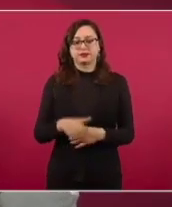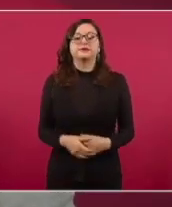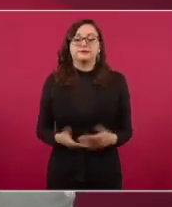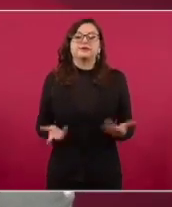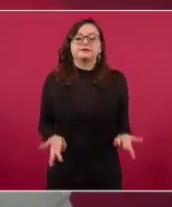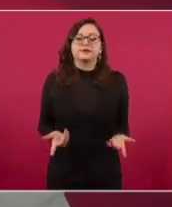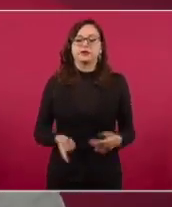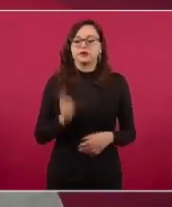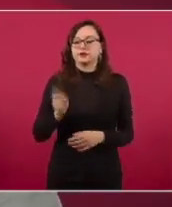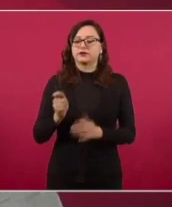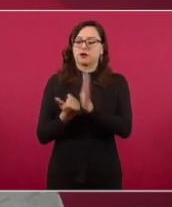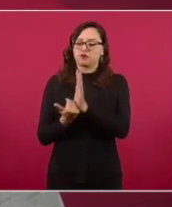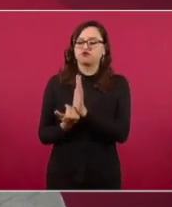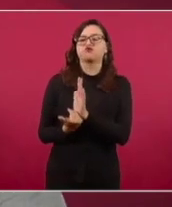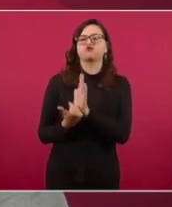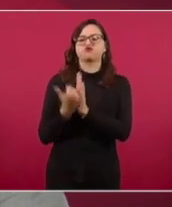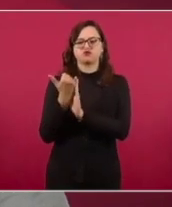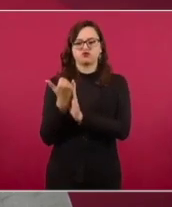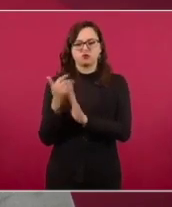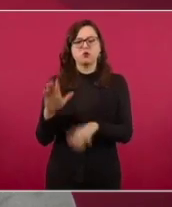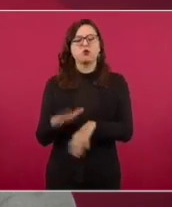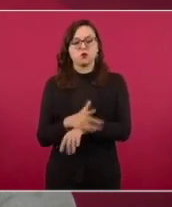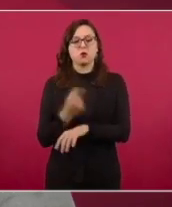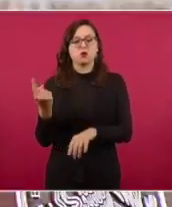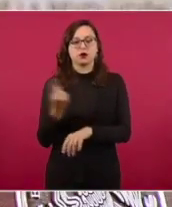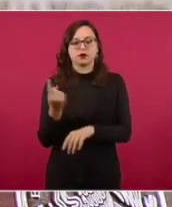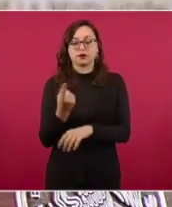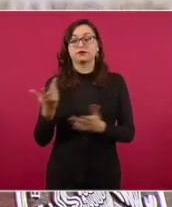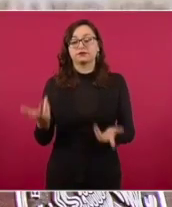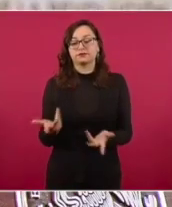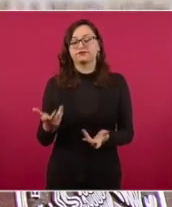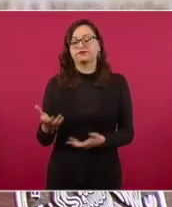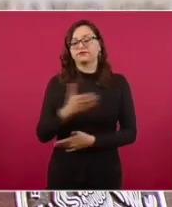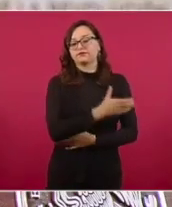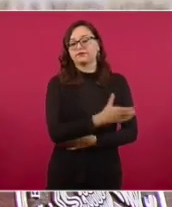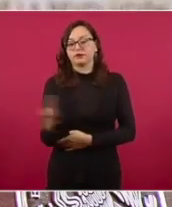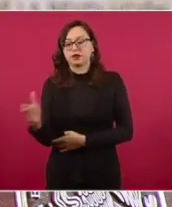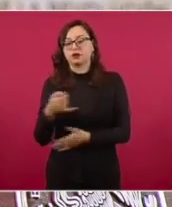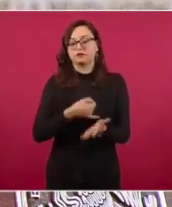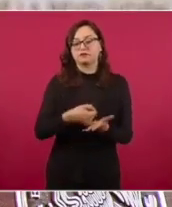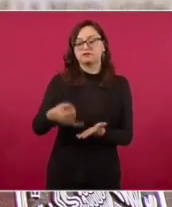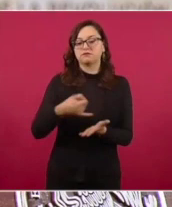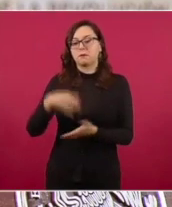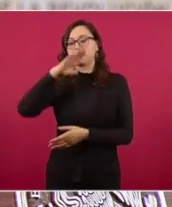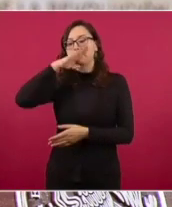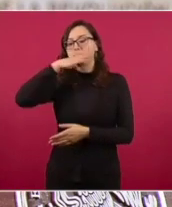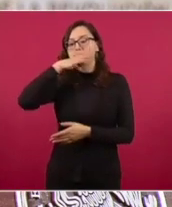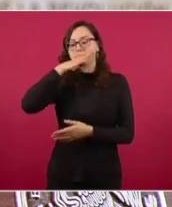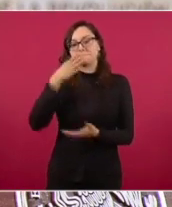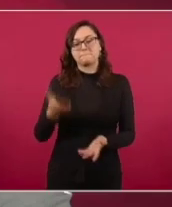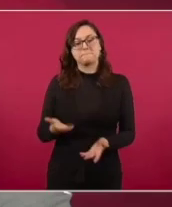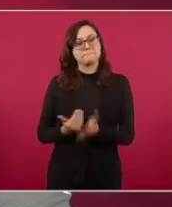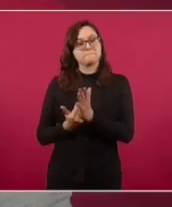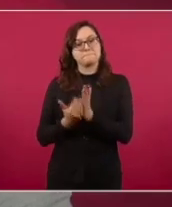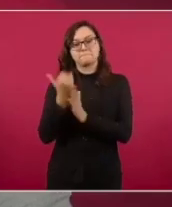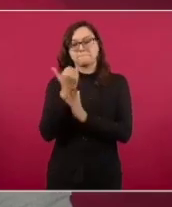se explica por el importante incremento en la producción de maíz de dos millones de toneladas para el presente año, así como también